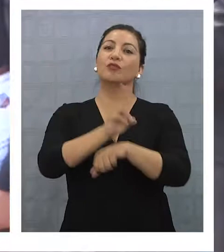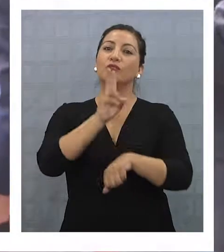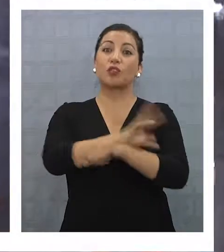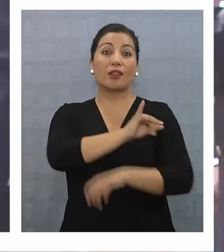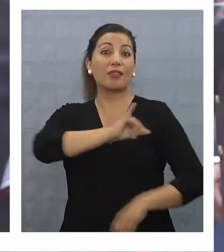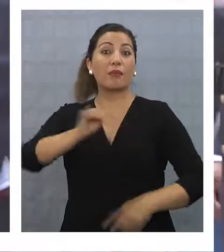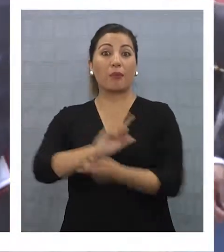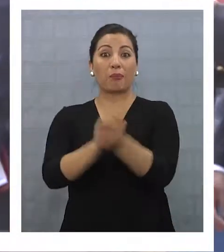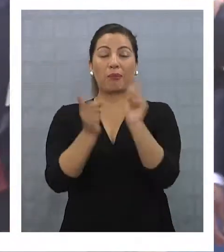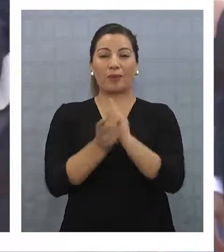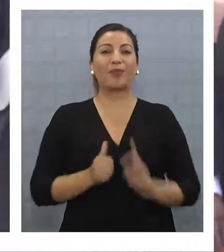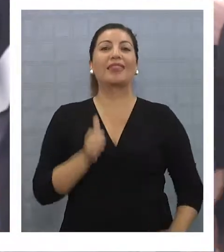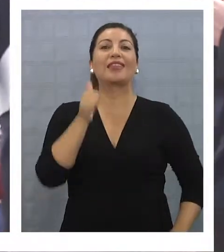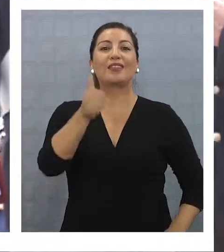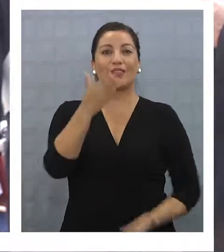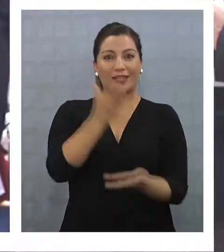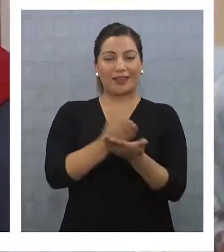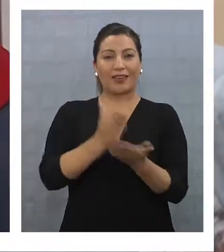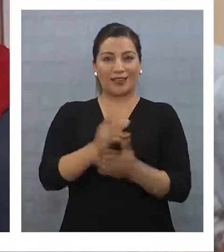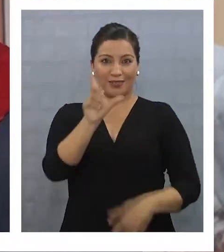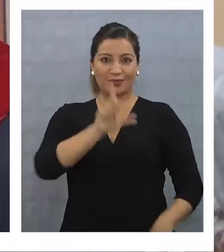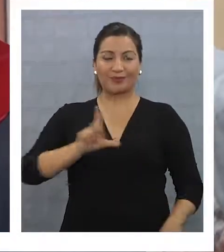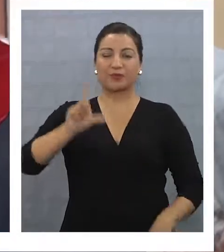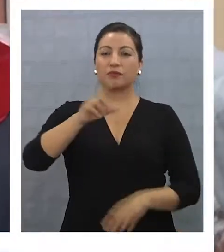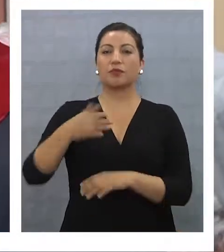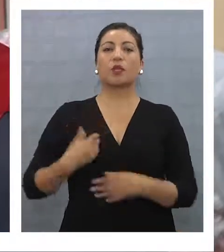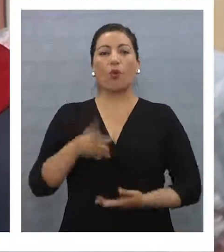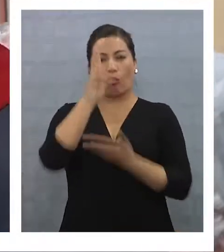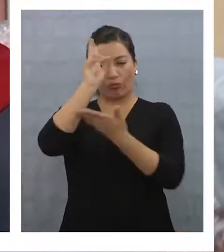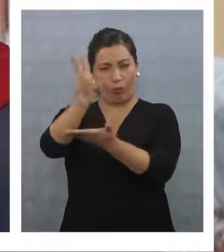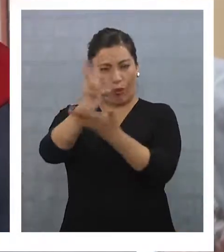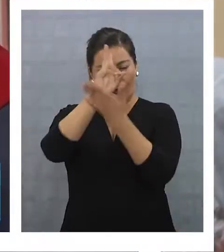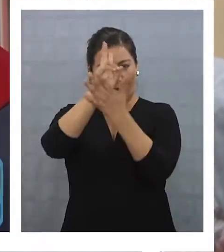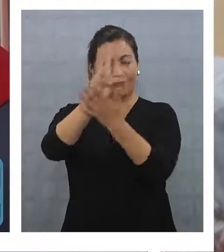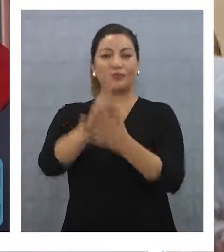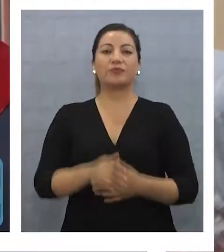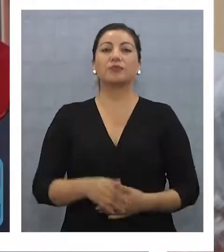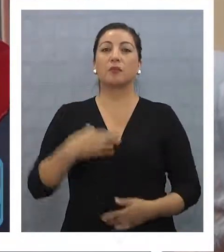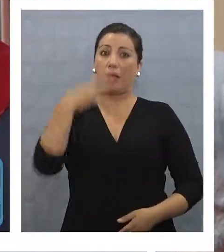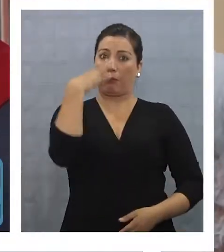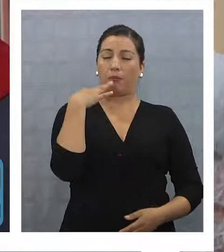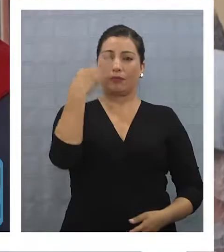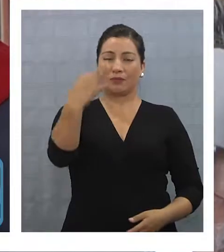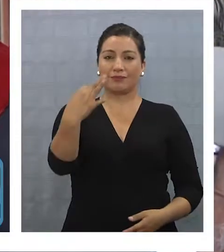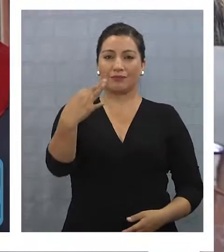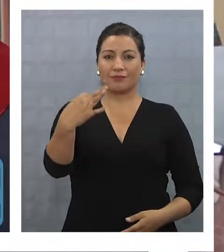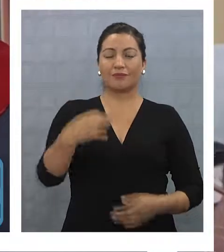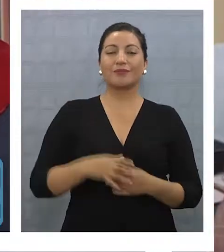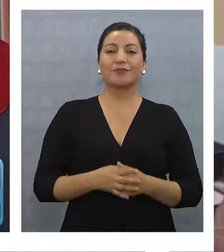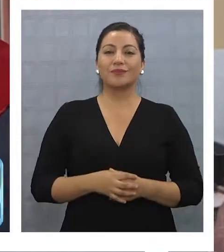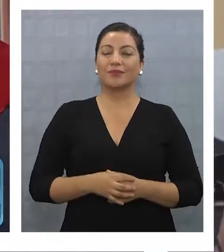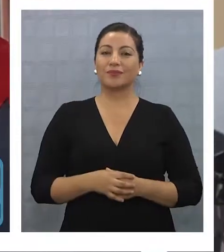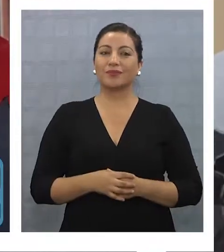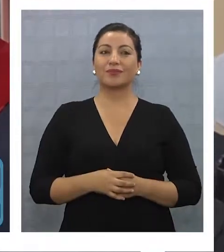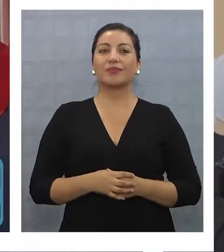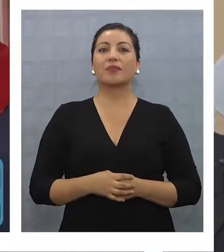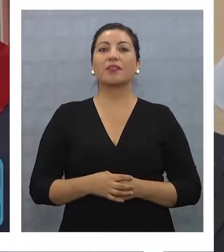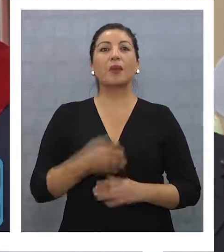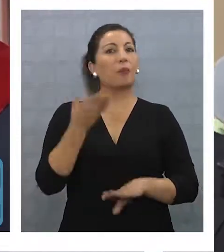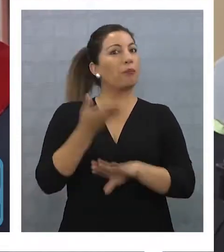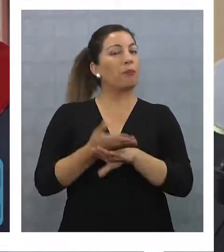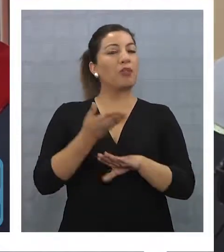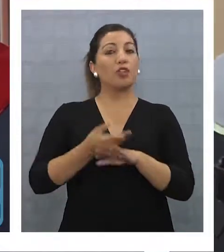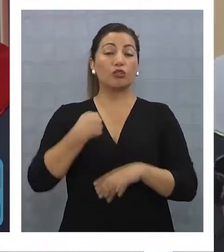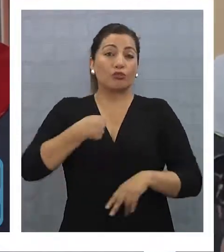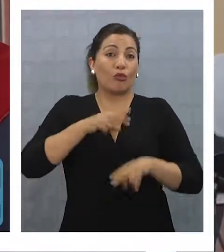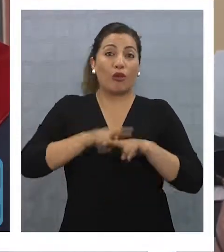ser el director del establecimiento. Realmente un honor tremendo para mí, me eligieron que, me pidieron que hiciera,